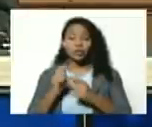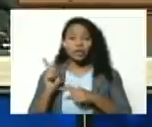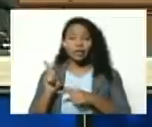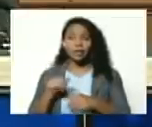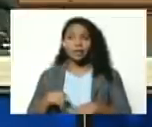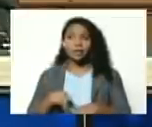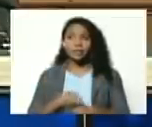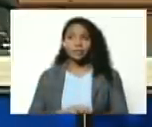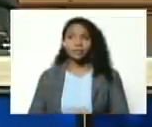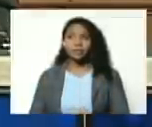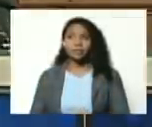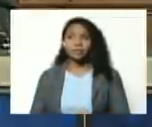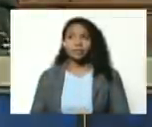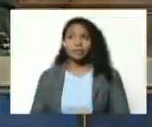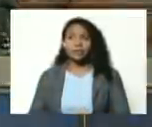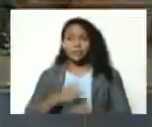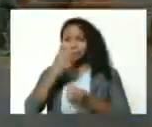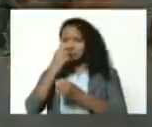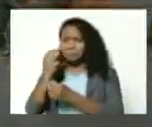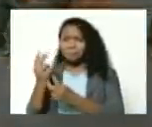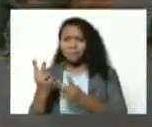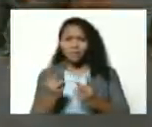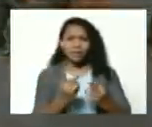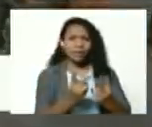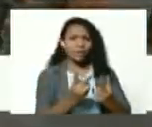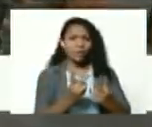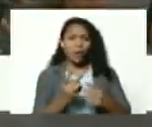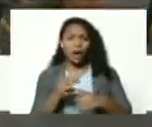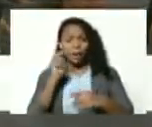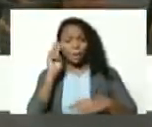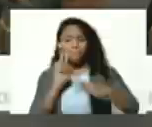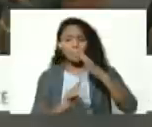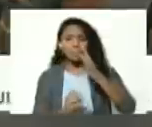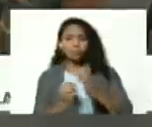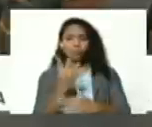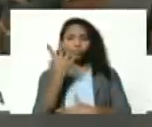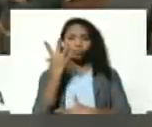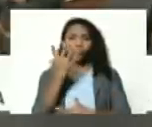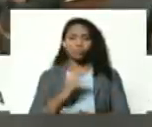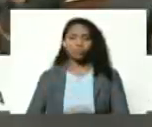bienvenidos al palacio presidencial de Miraflores